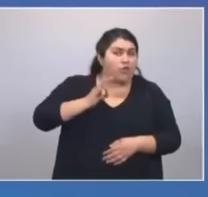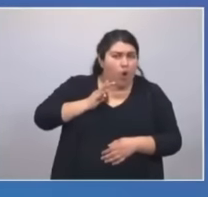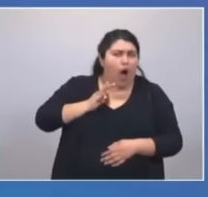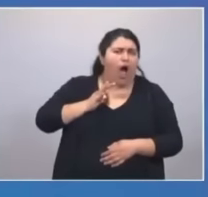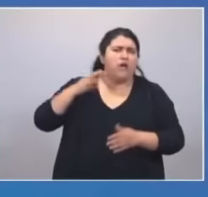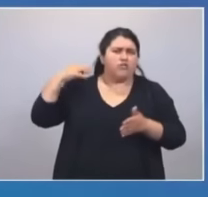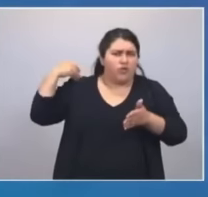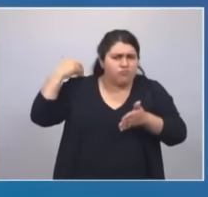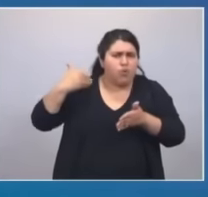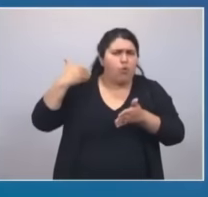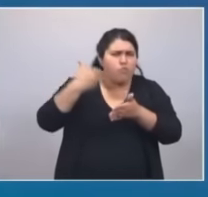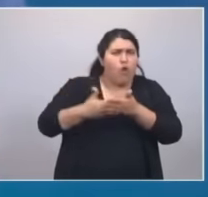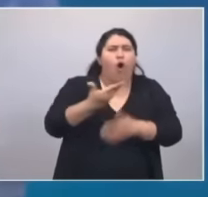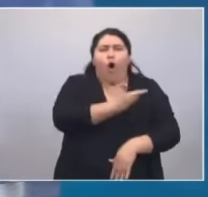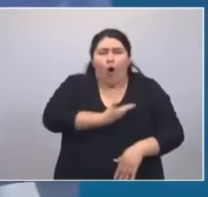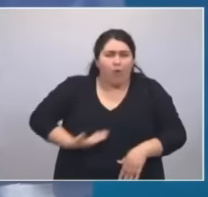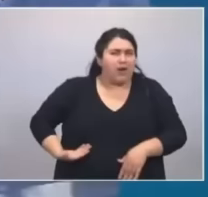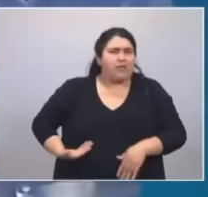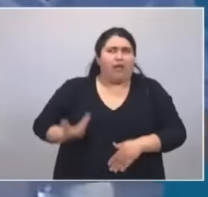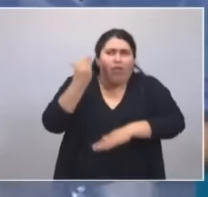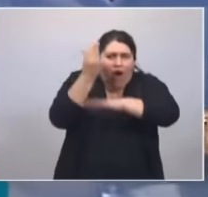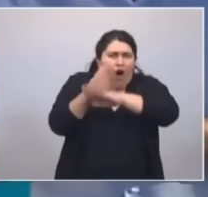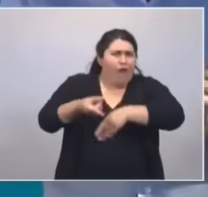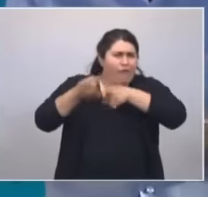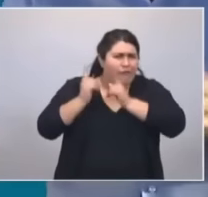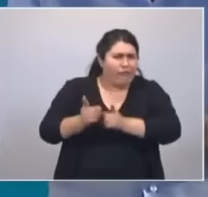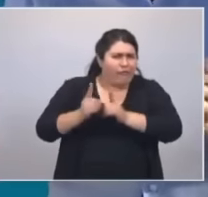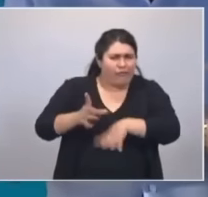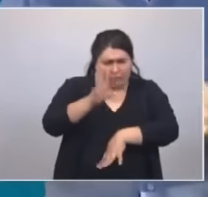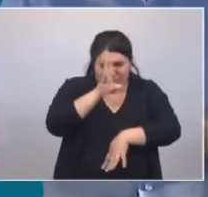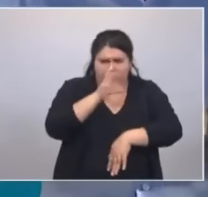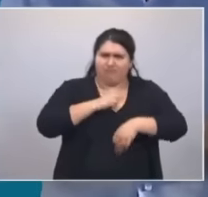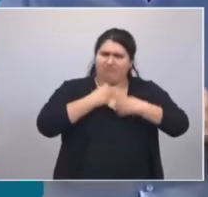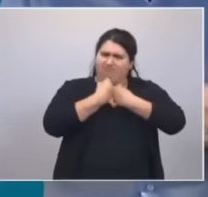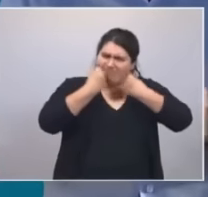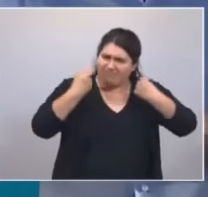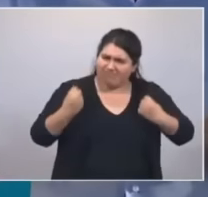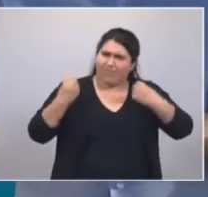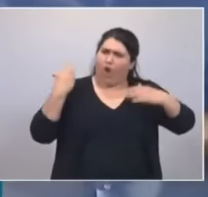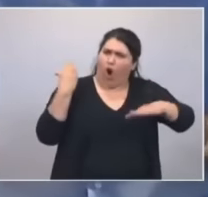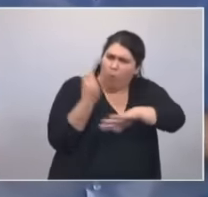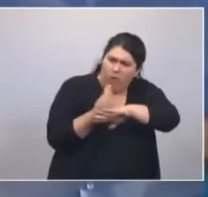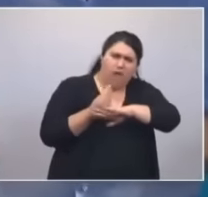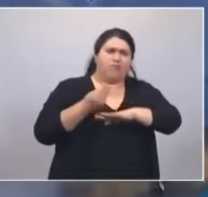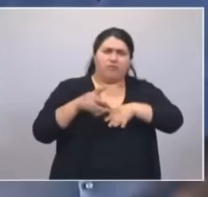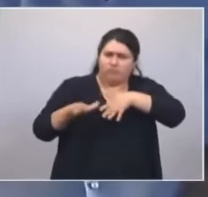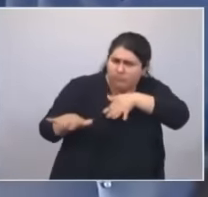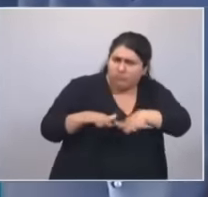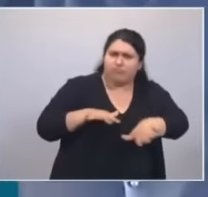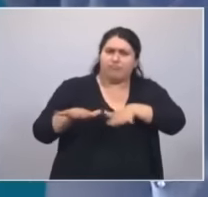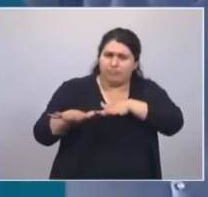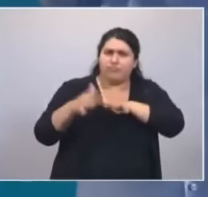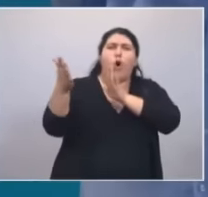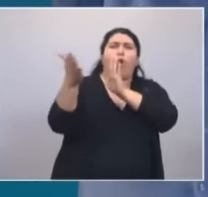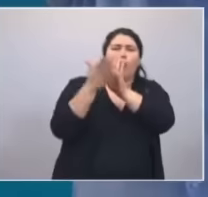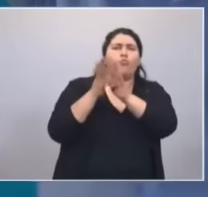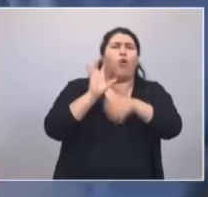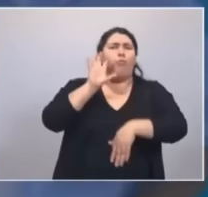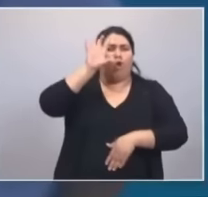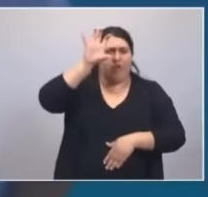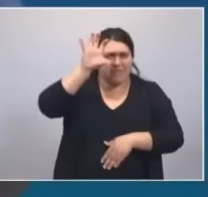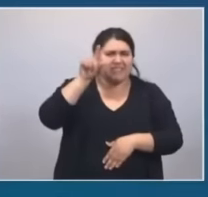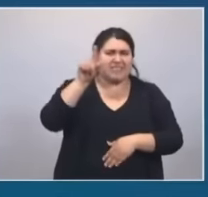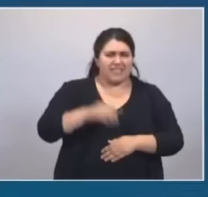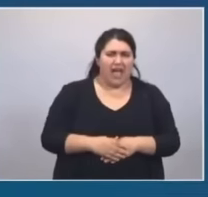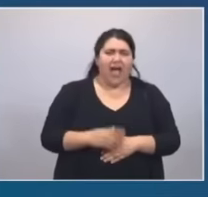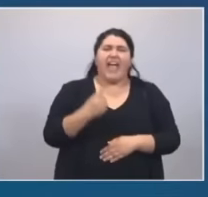tiene un gobernador que va al frente y gobierna, con esa provincia que